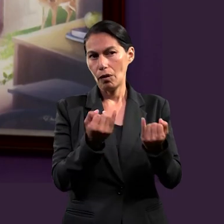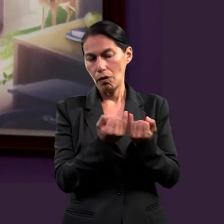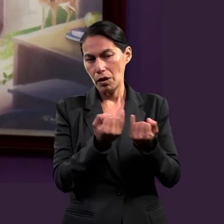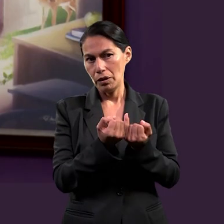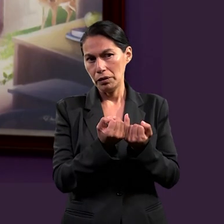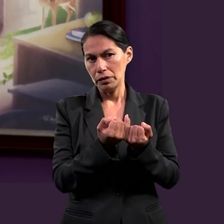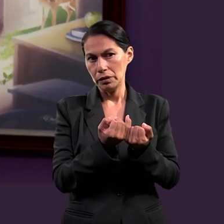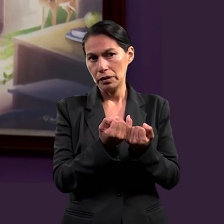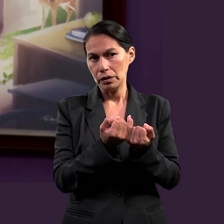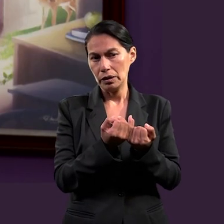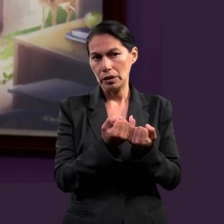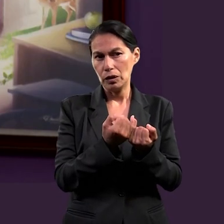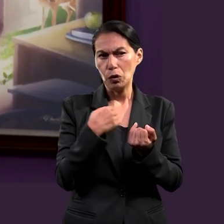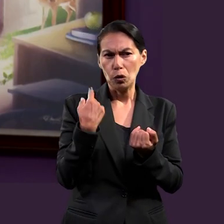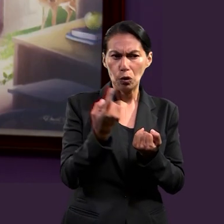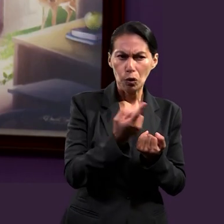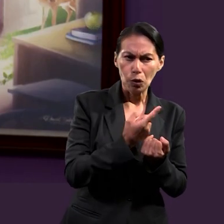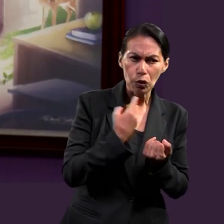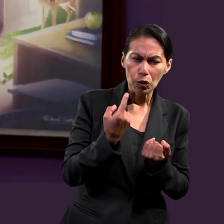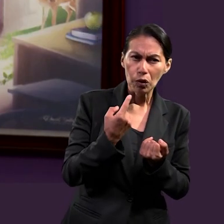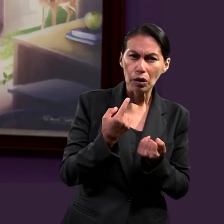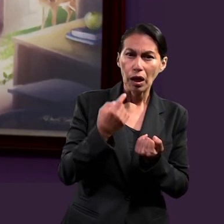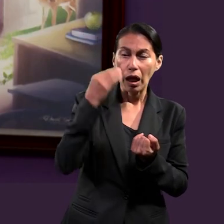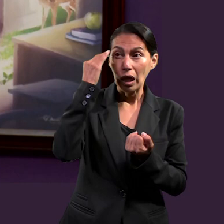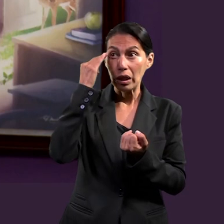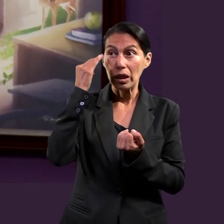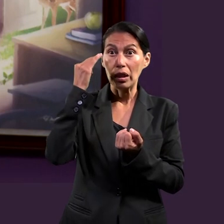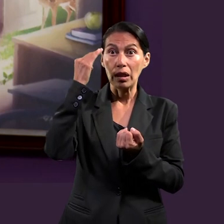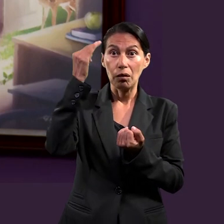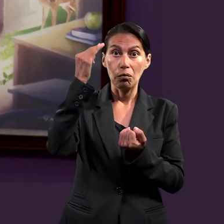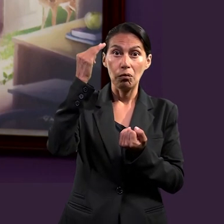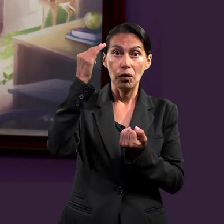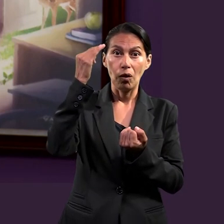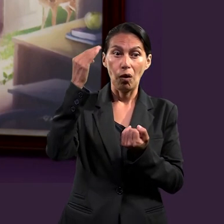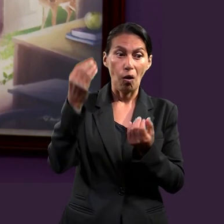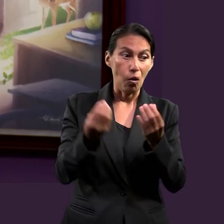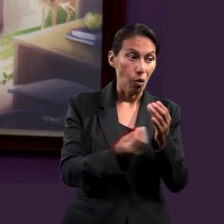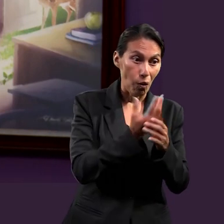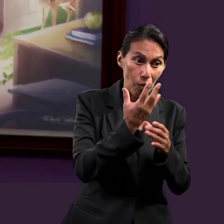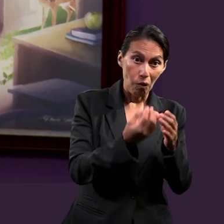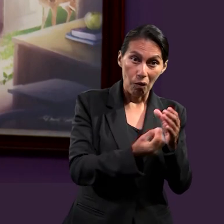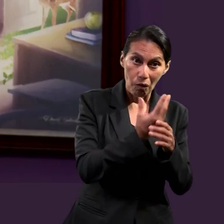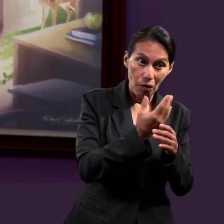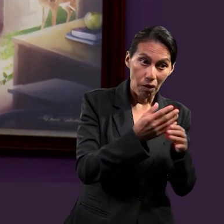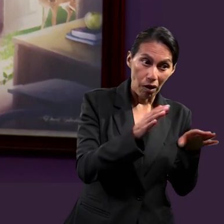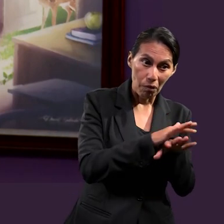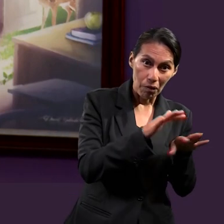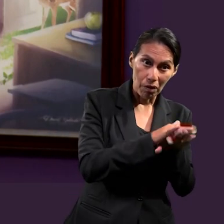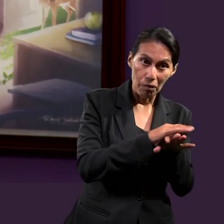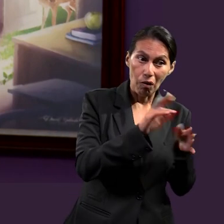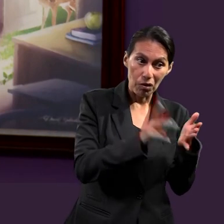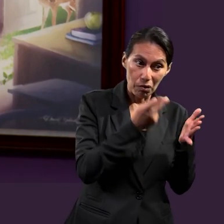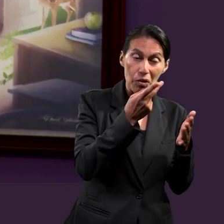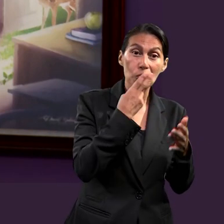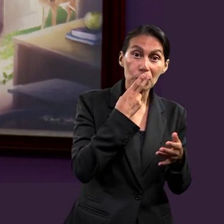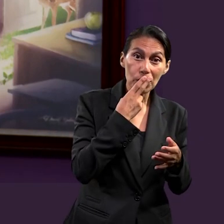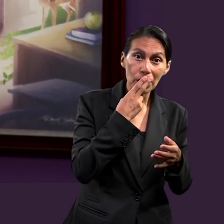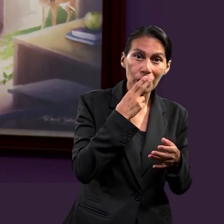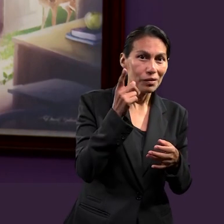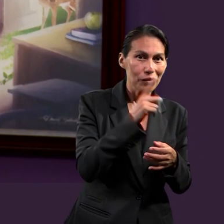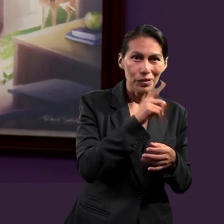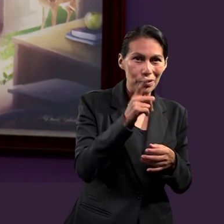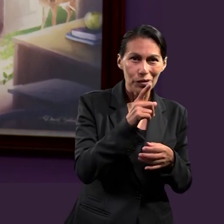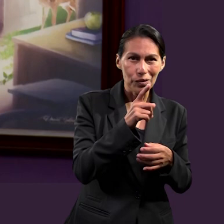perdón, el tiempo, no es un recurso renovable, ¿cierto? Entonces, cada minuto, cada segundo que tenemos,